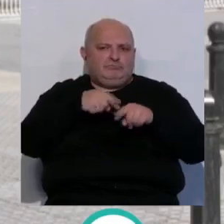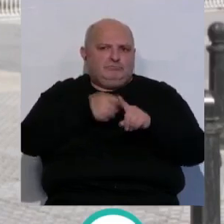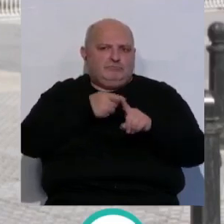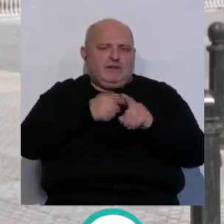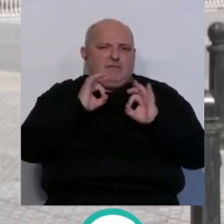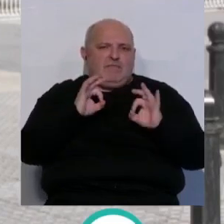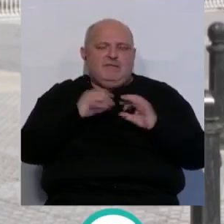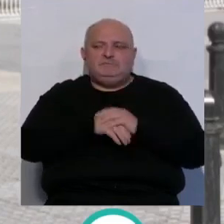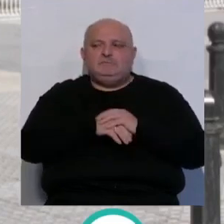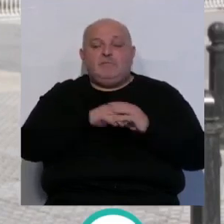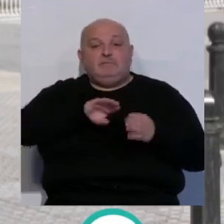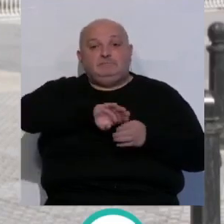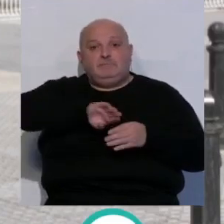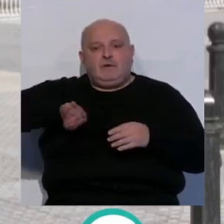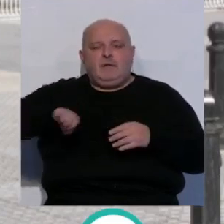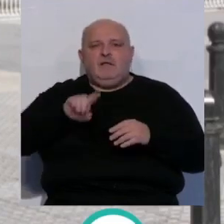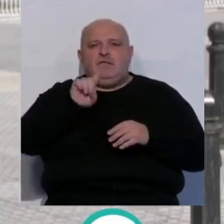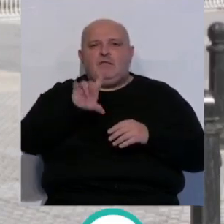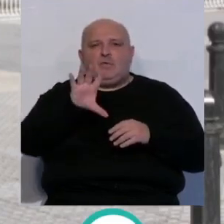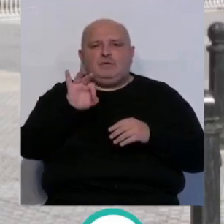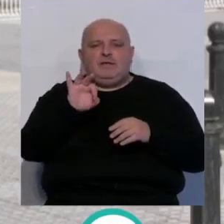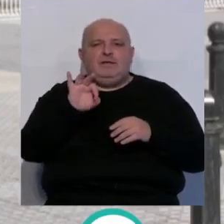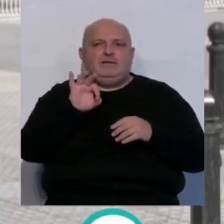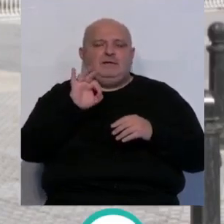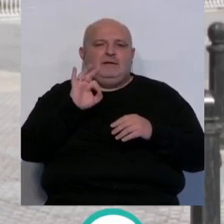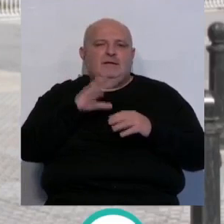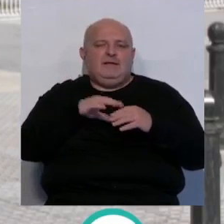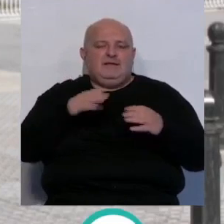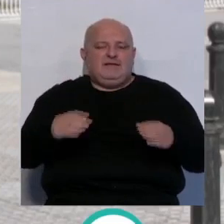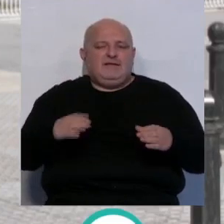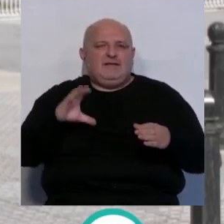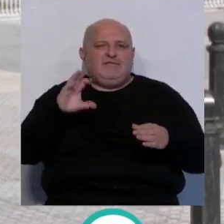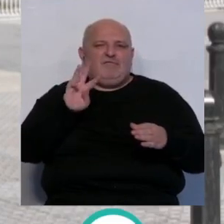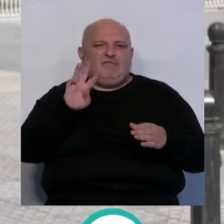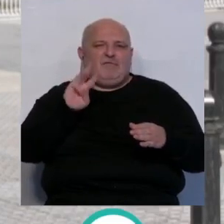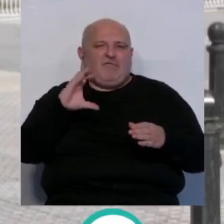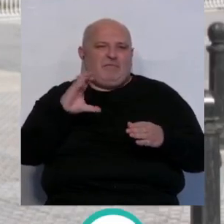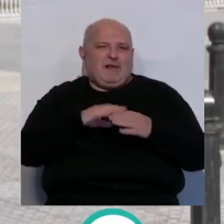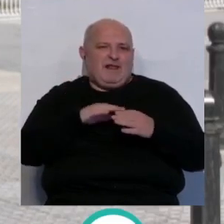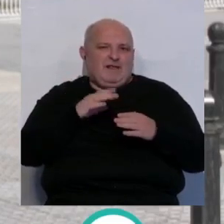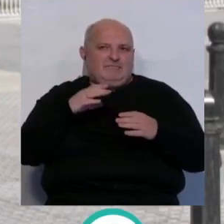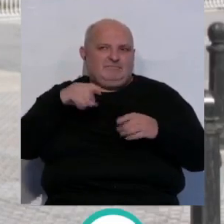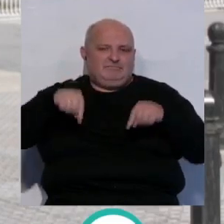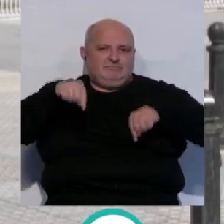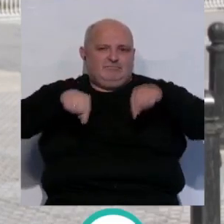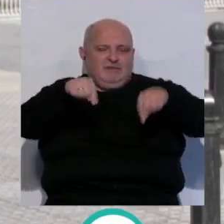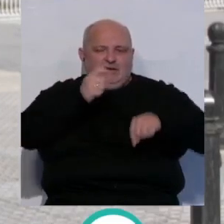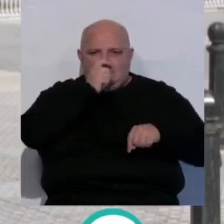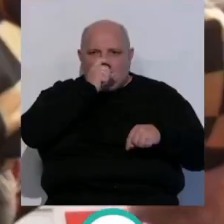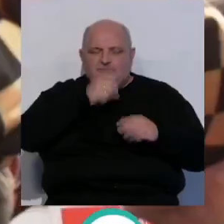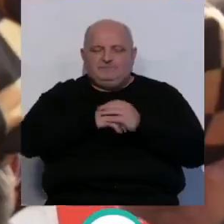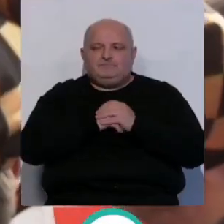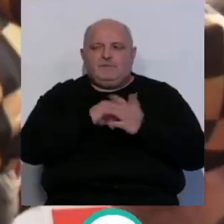específica y aparte otros 150 váteres químicos repartidos por diferentes puntos del casco histórico.